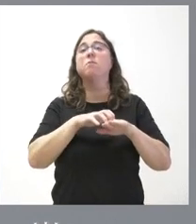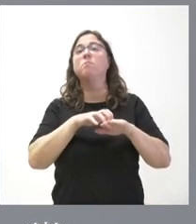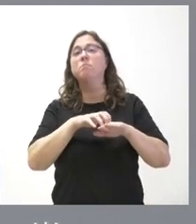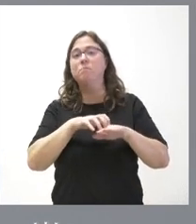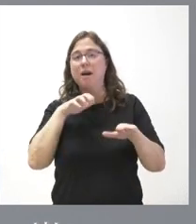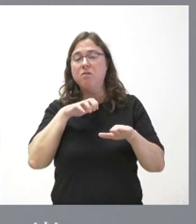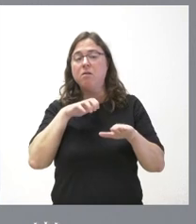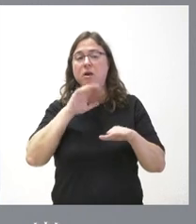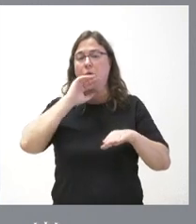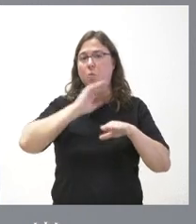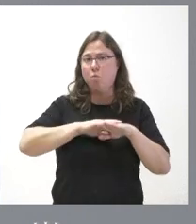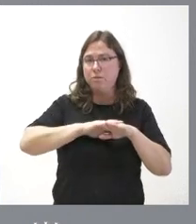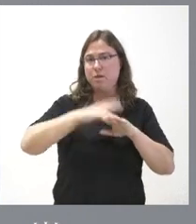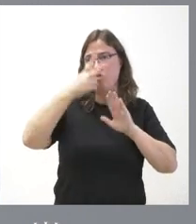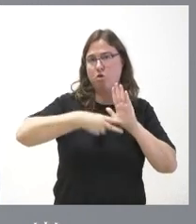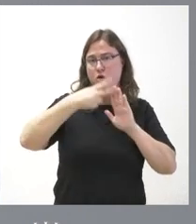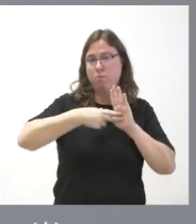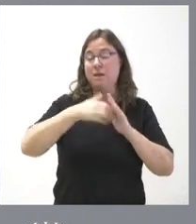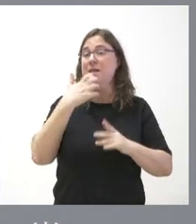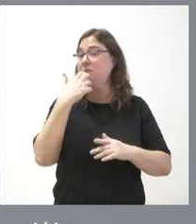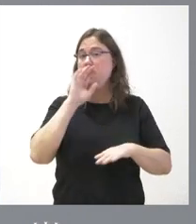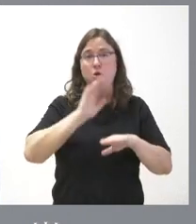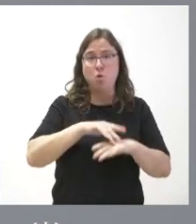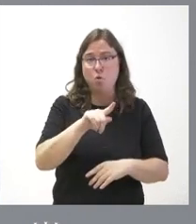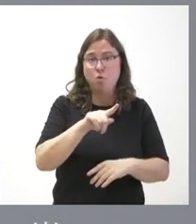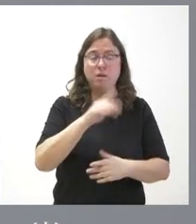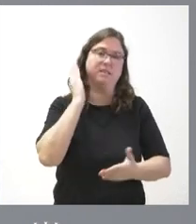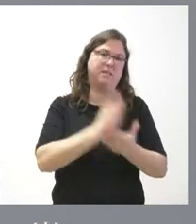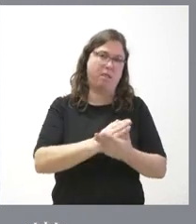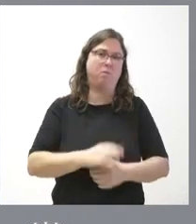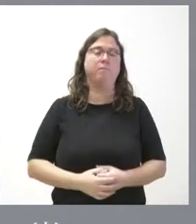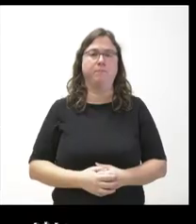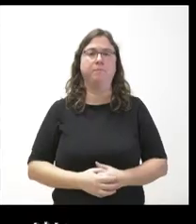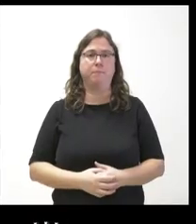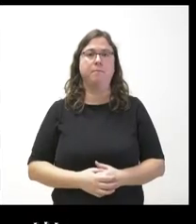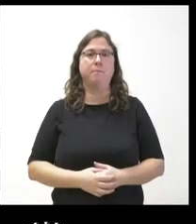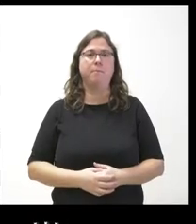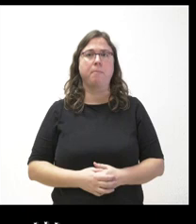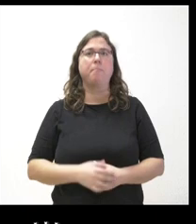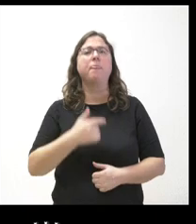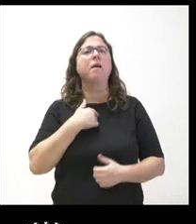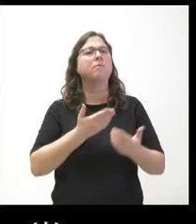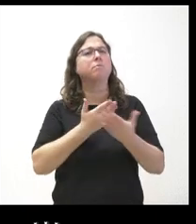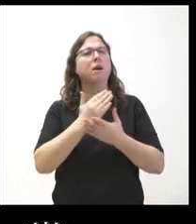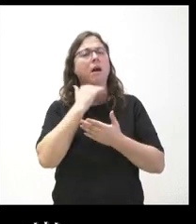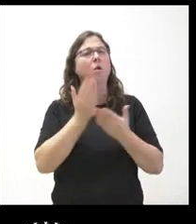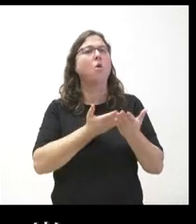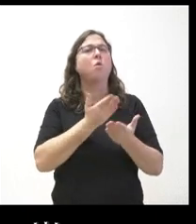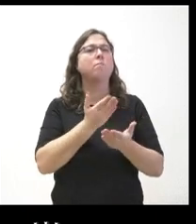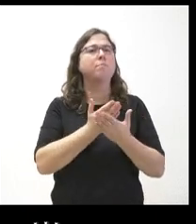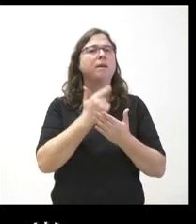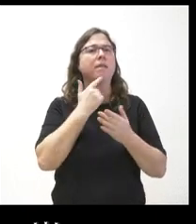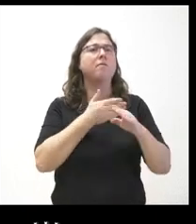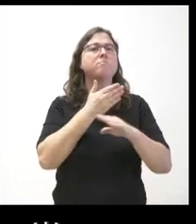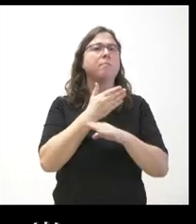cumplen siempre la normativa pero cuando alguien no lo cumple pues es sujeto de sanción que es lo que hemos hecho ¿el partido va a pedir una comparecencia de la